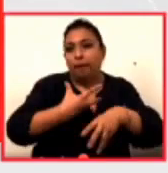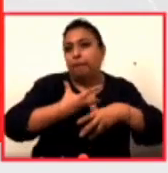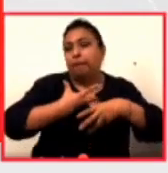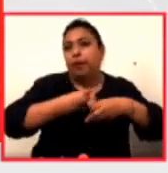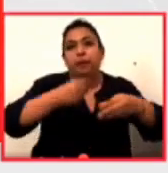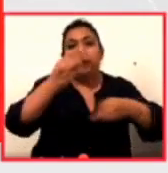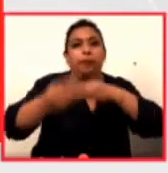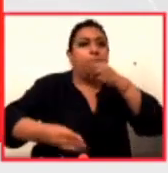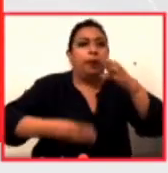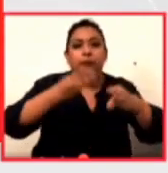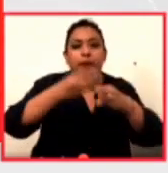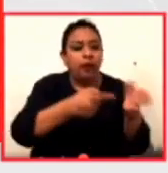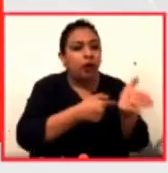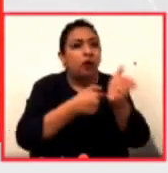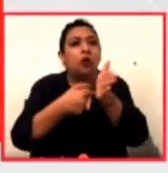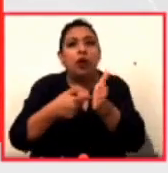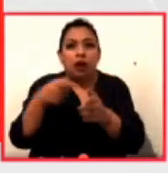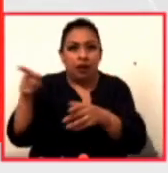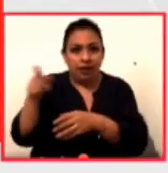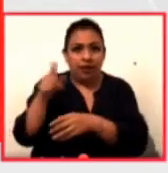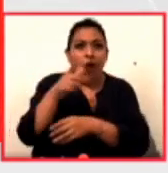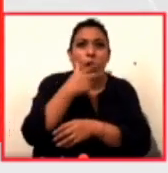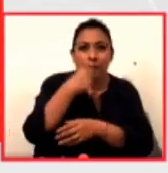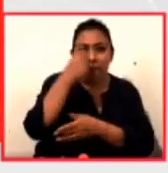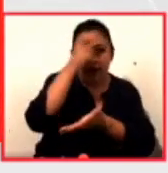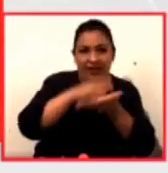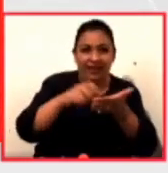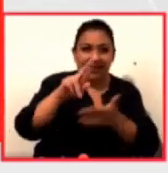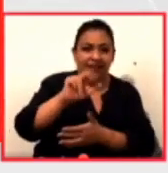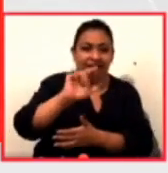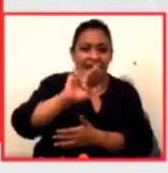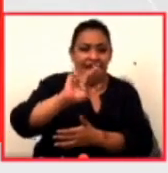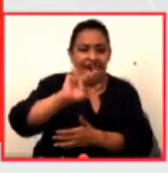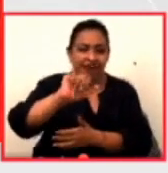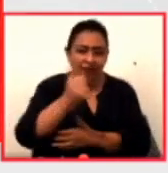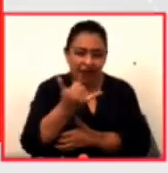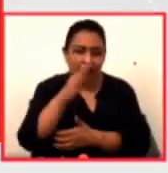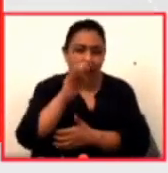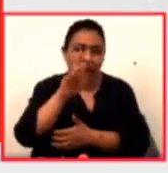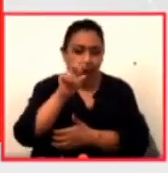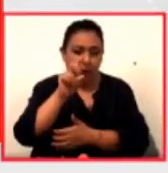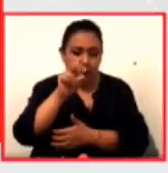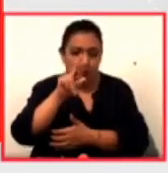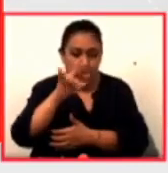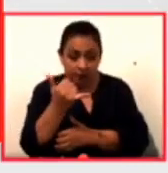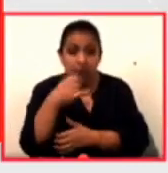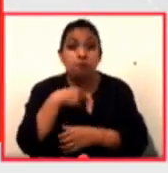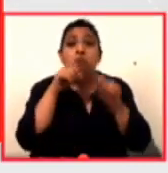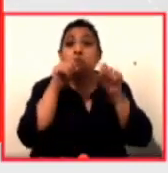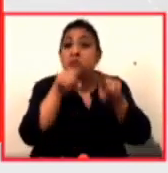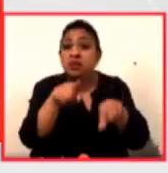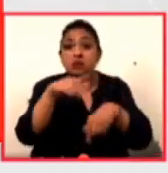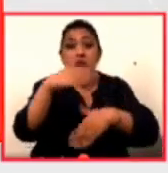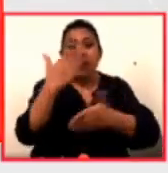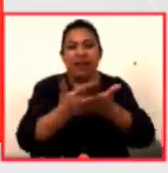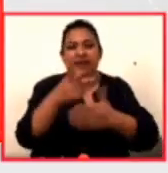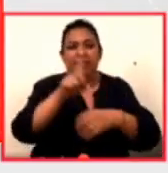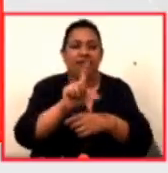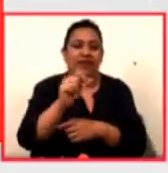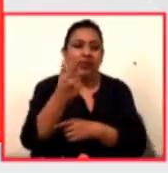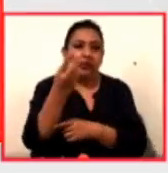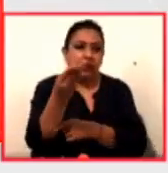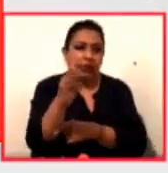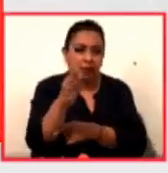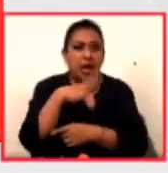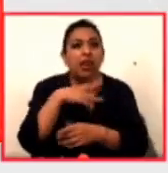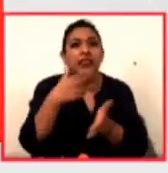las lecturas y lo que Ray Bradbury hizo en toda su obra. A la par y hasta el 27 de mayo se llevará a cabo el